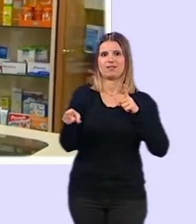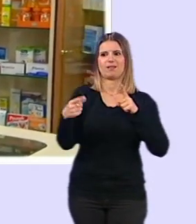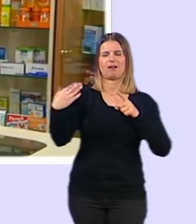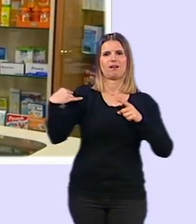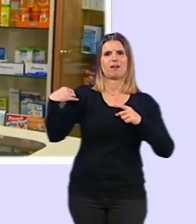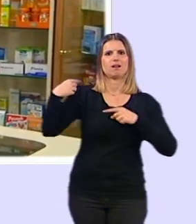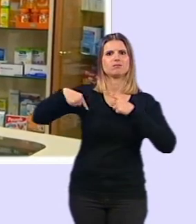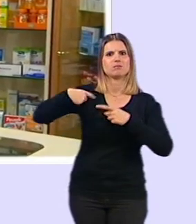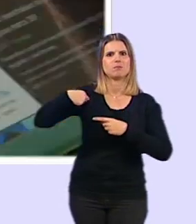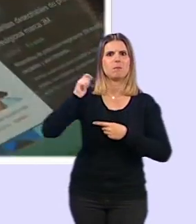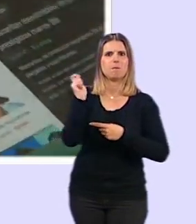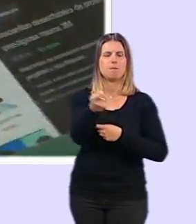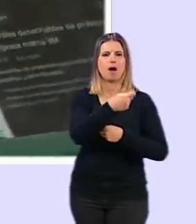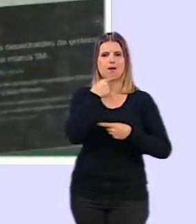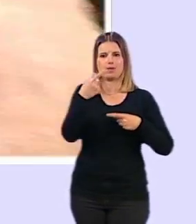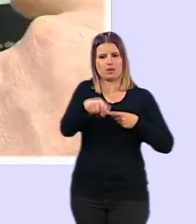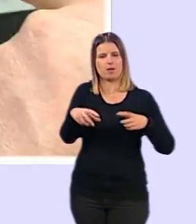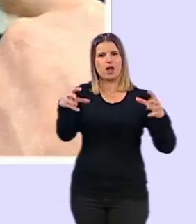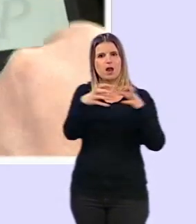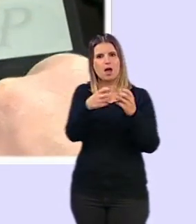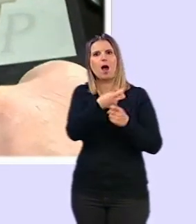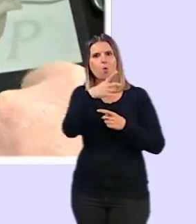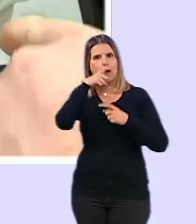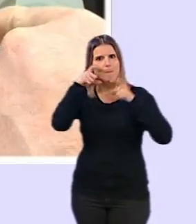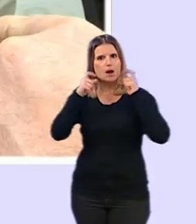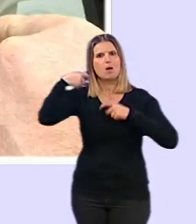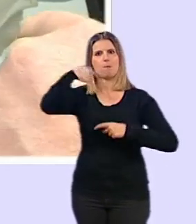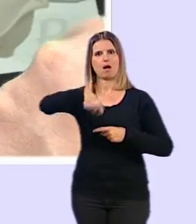estado pagando también en Granada por algunas mascarillas.